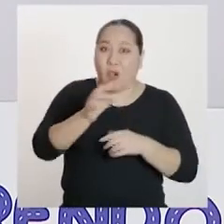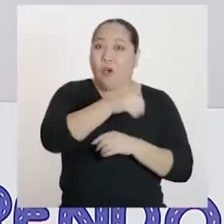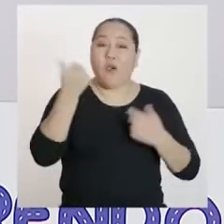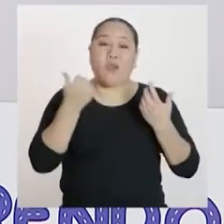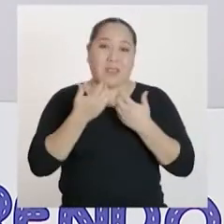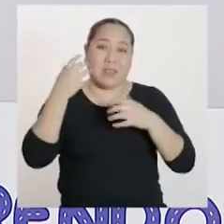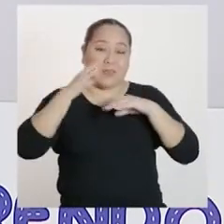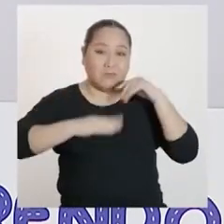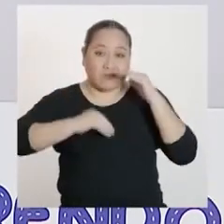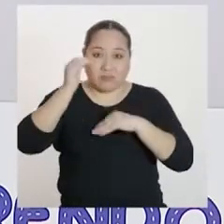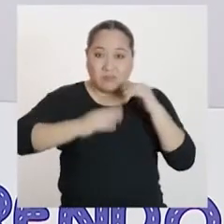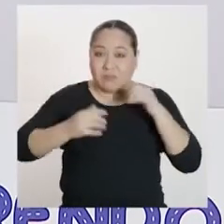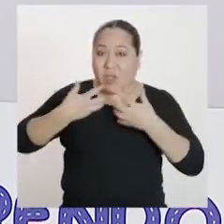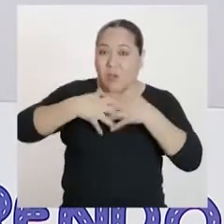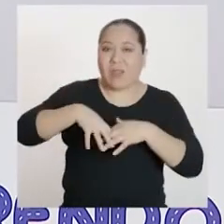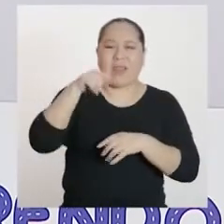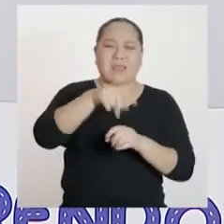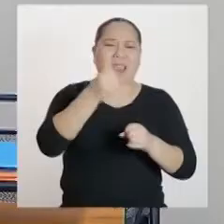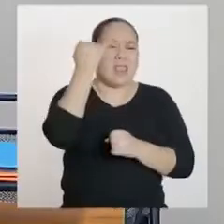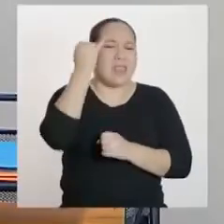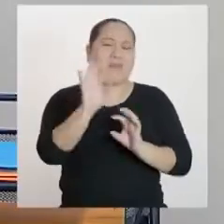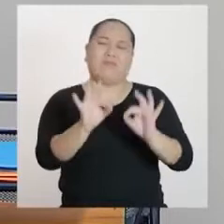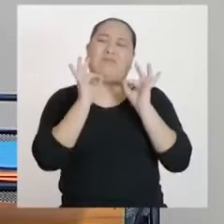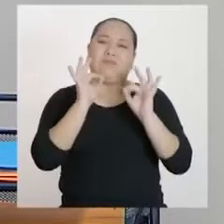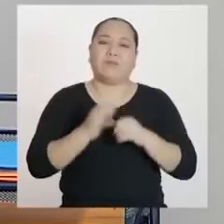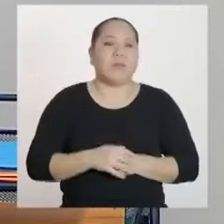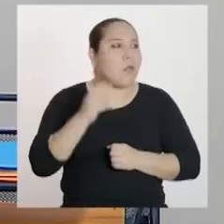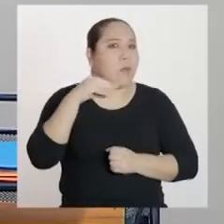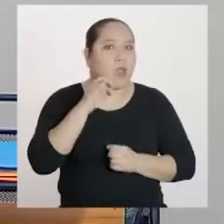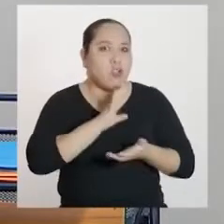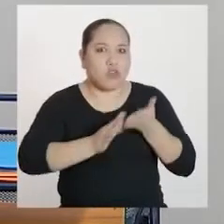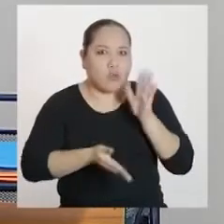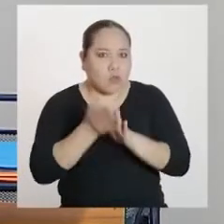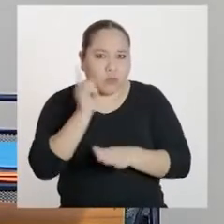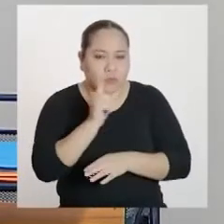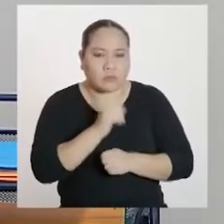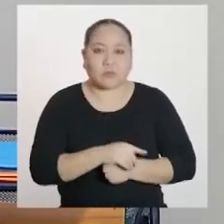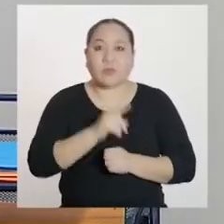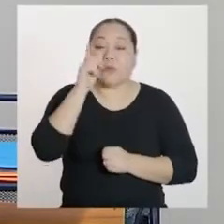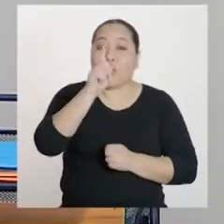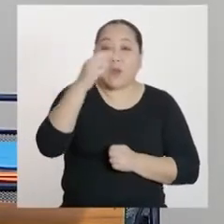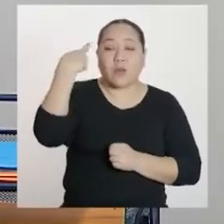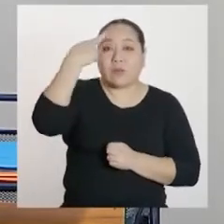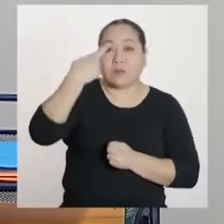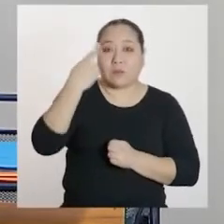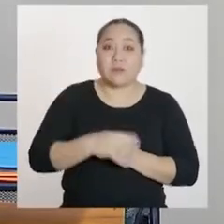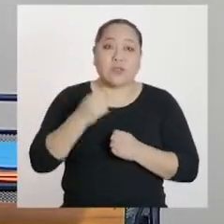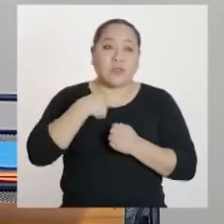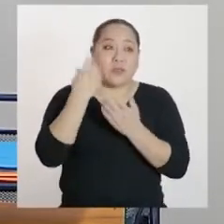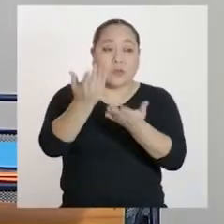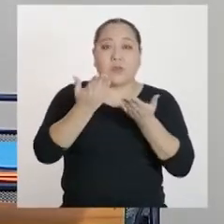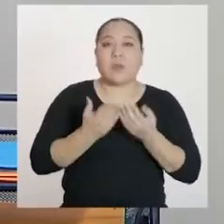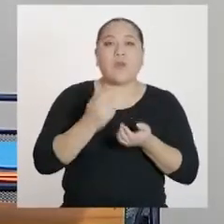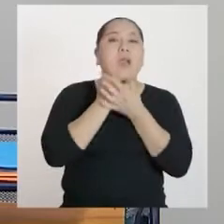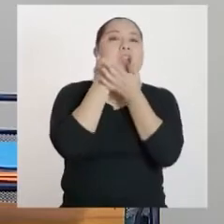enteren de esta genial alternativa. Gracias por venir. Mario, pero no los despidas. Una de las razones por las que los invité es